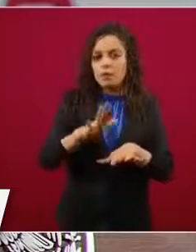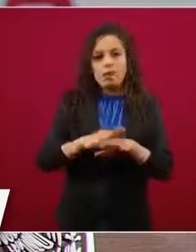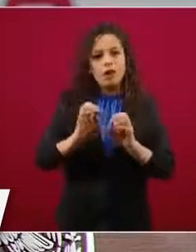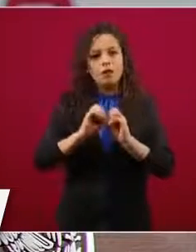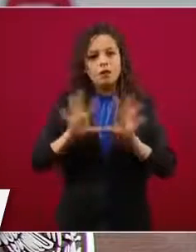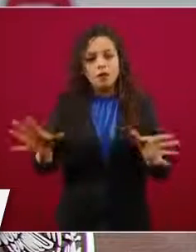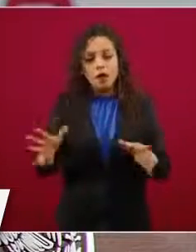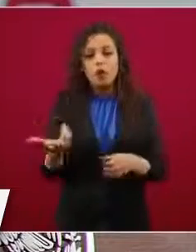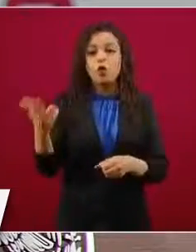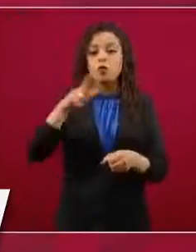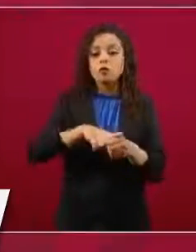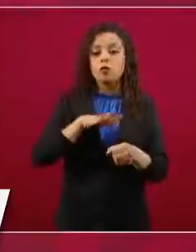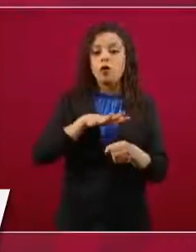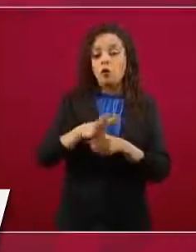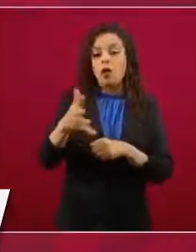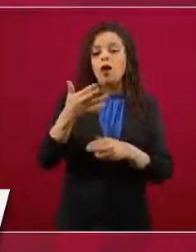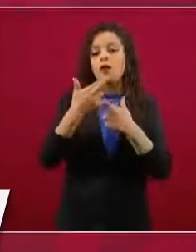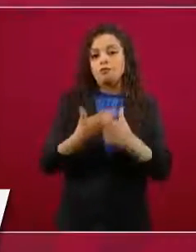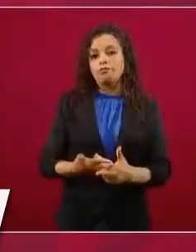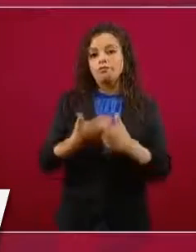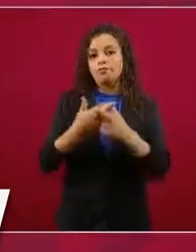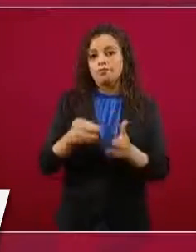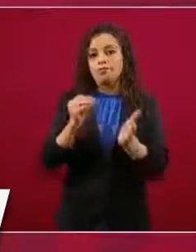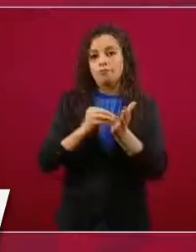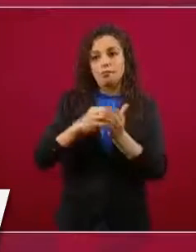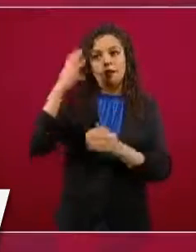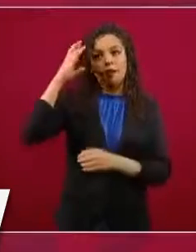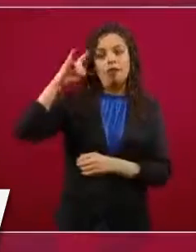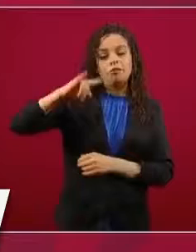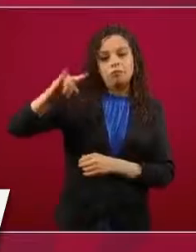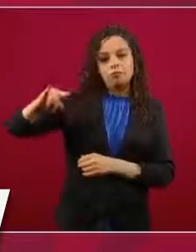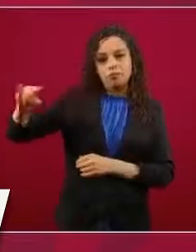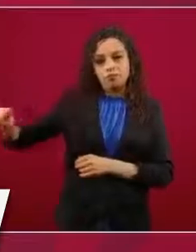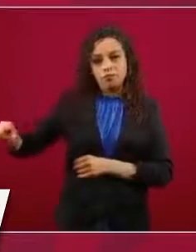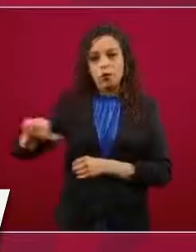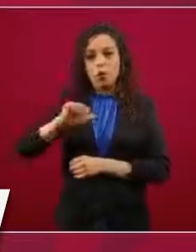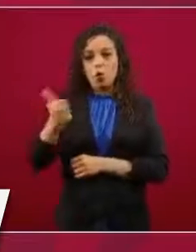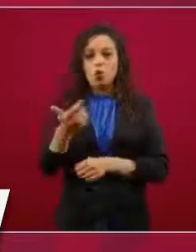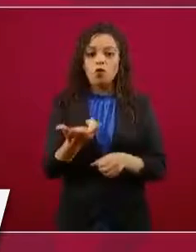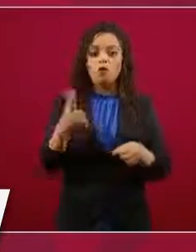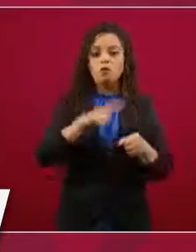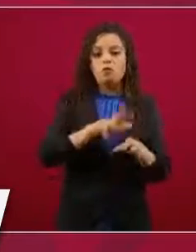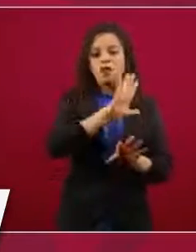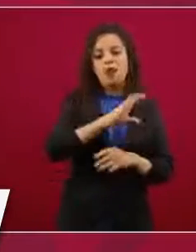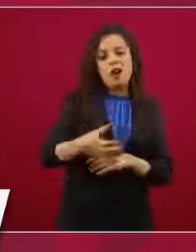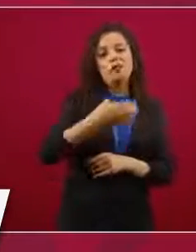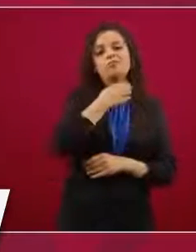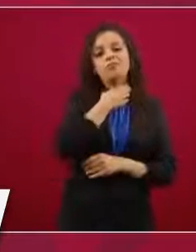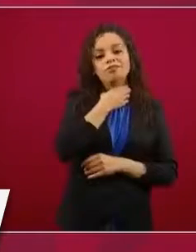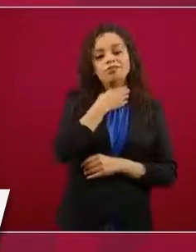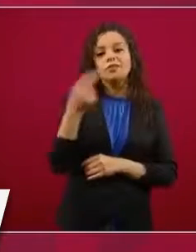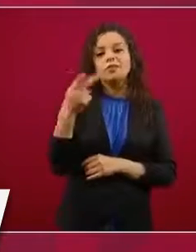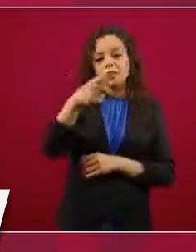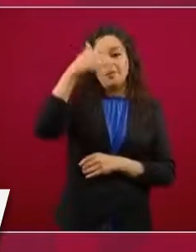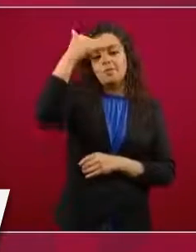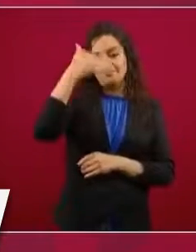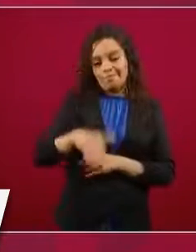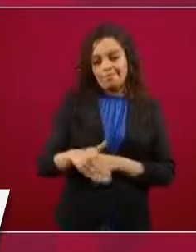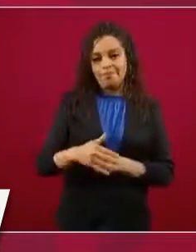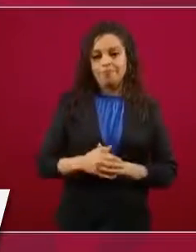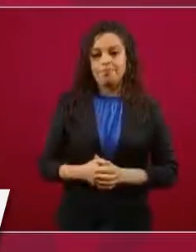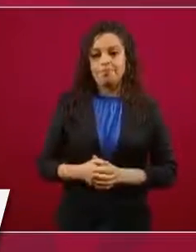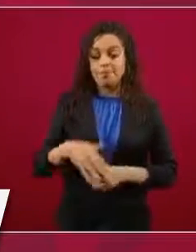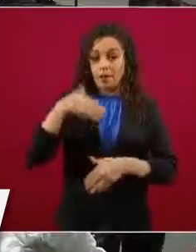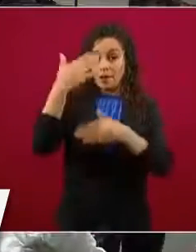cupo y cuáles son los hospitales que están saturados. Esa es una fotografía del momento, porque esperamos que la próxima semana